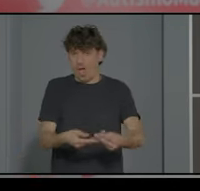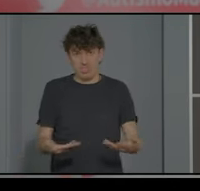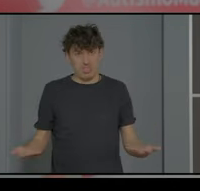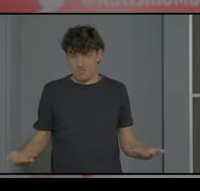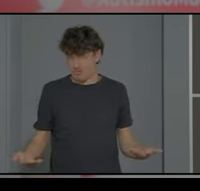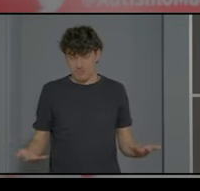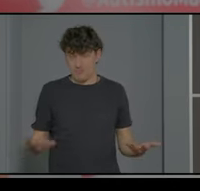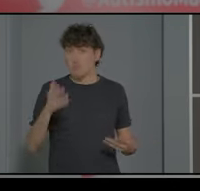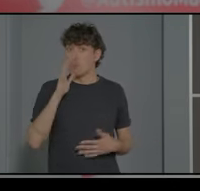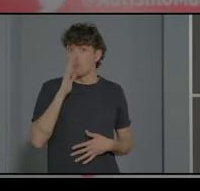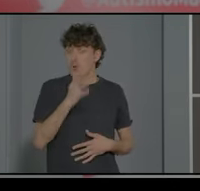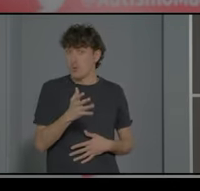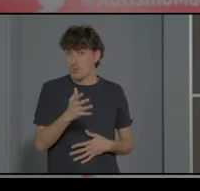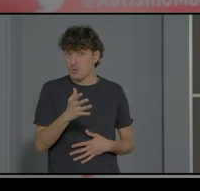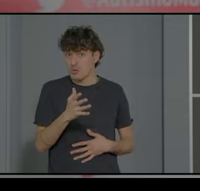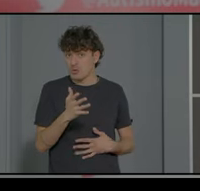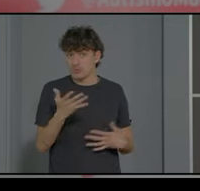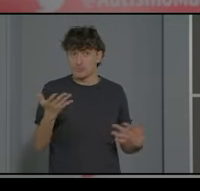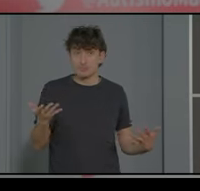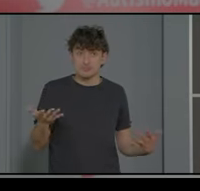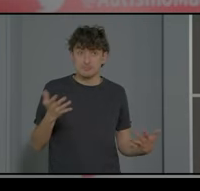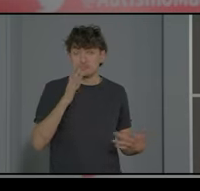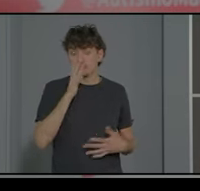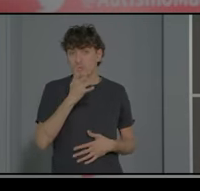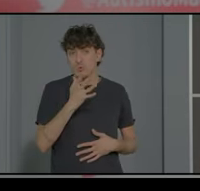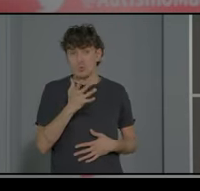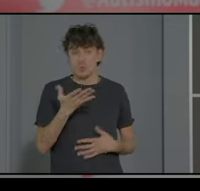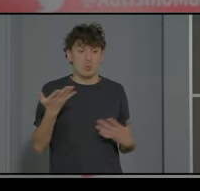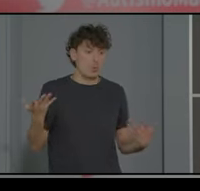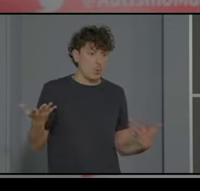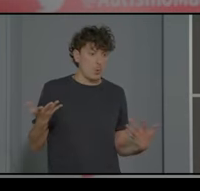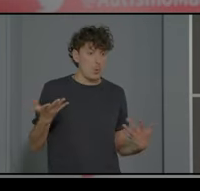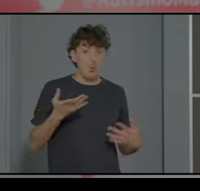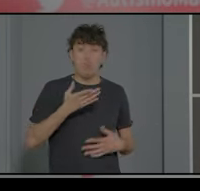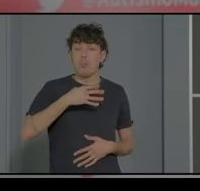porque no les debemos quitar la posibilidad.